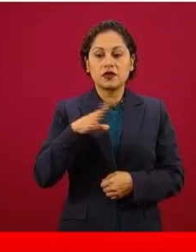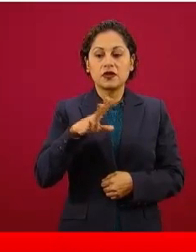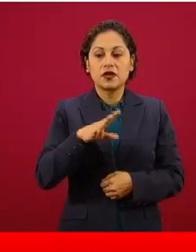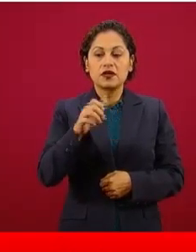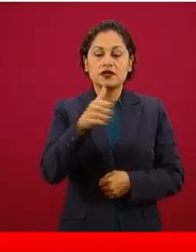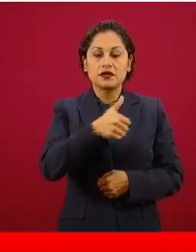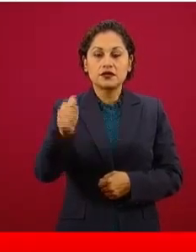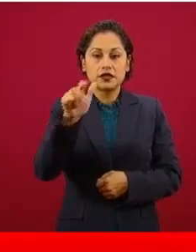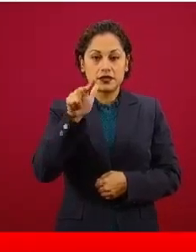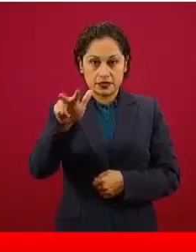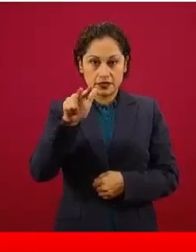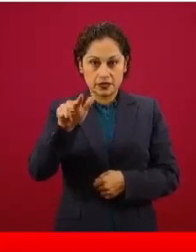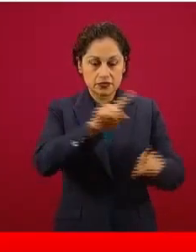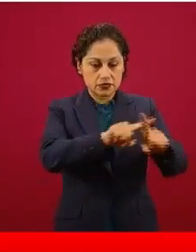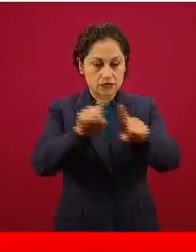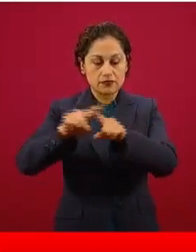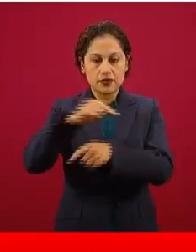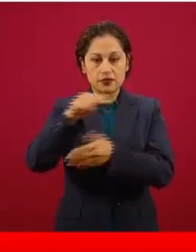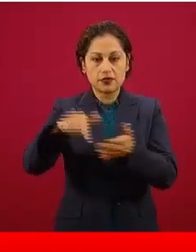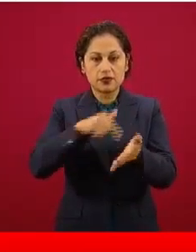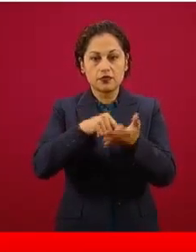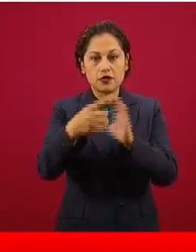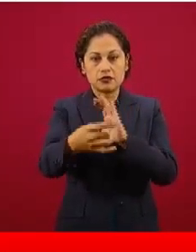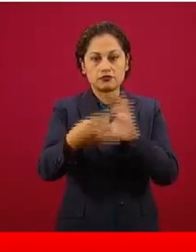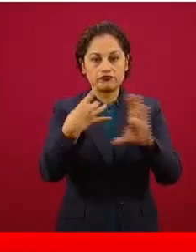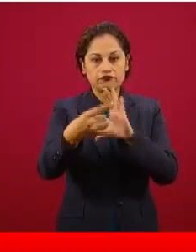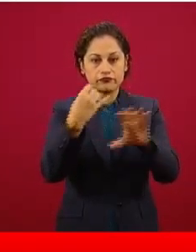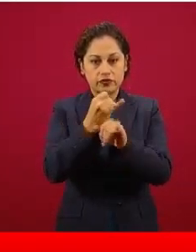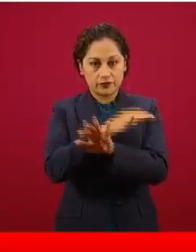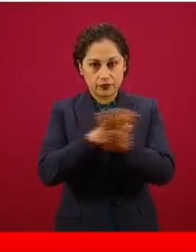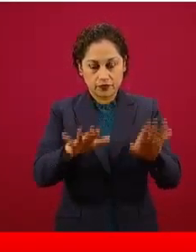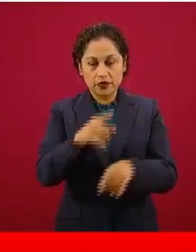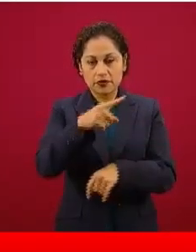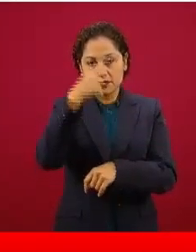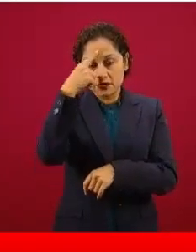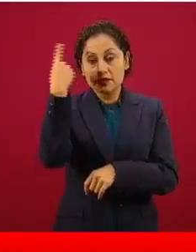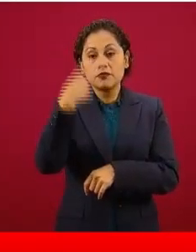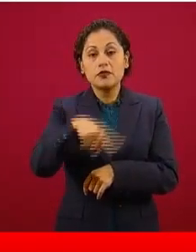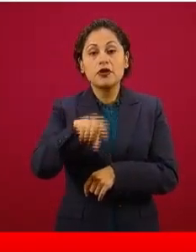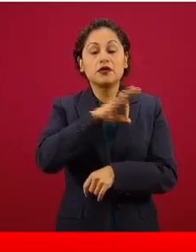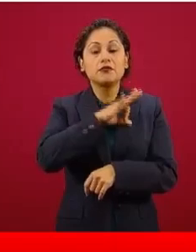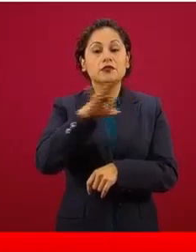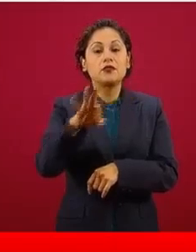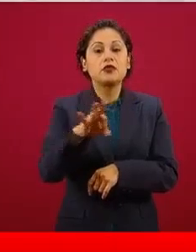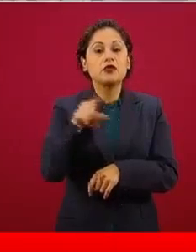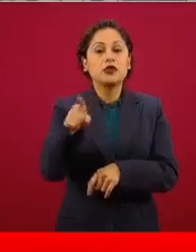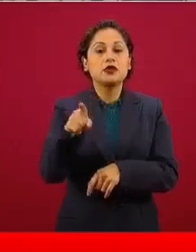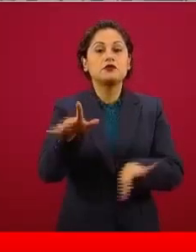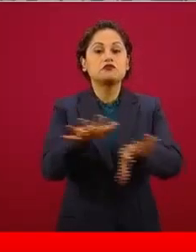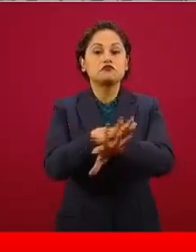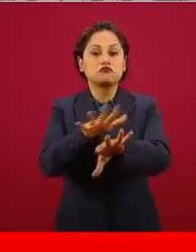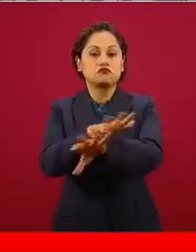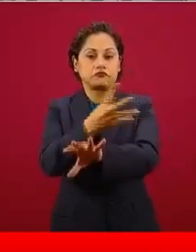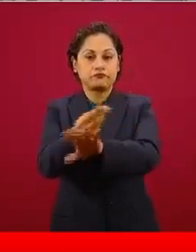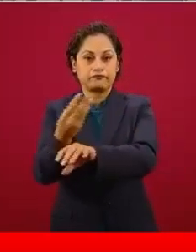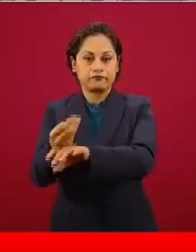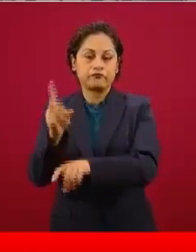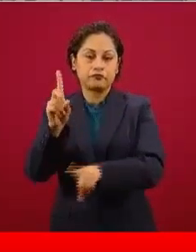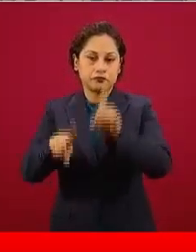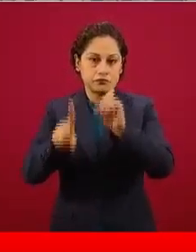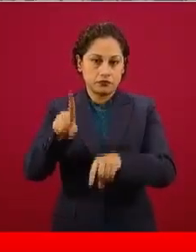información y podrían ir cambiando de acuerdo a cómo se habiliten nuevas unidades según la necesidad. La siguiente.